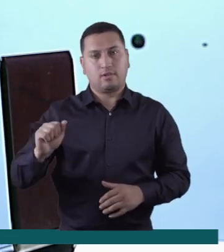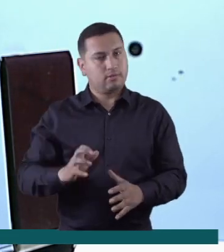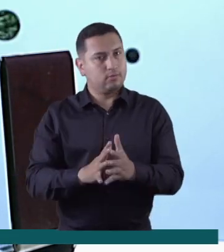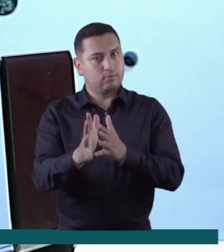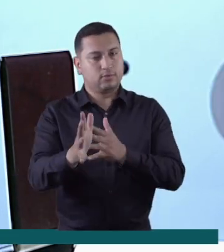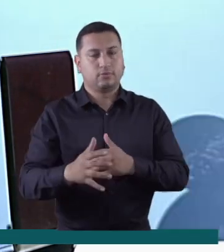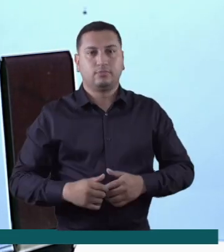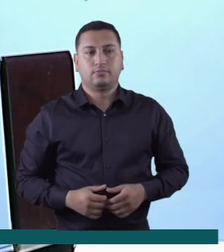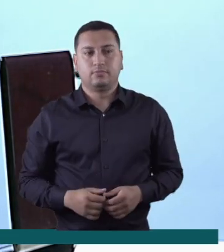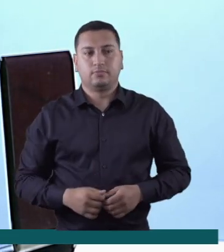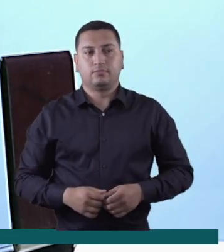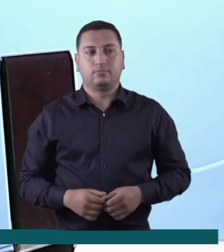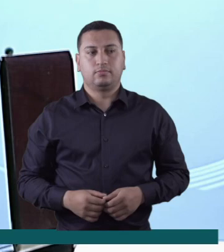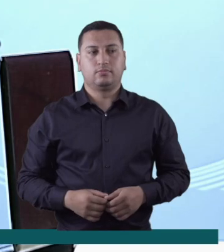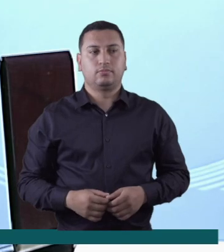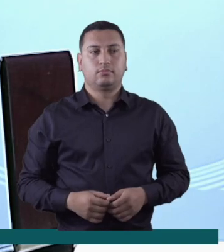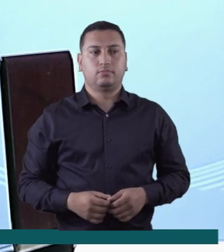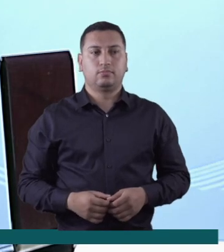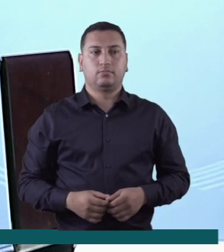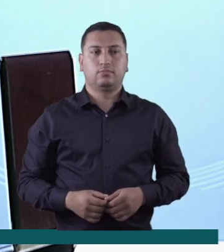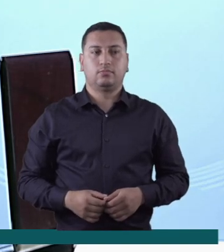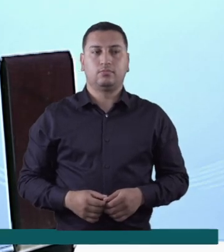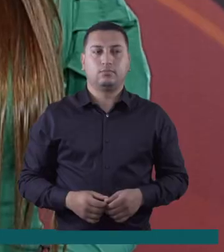la economía. Joana Luquini nos cuenta.